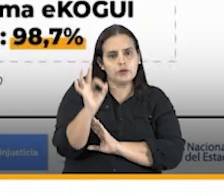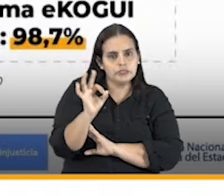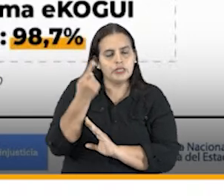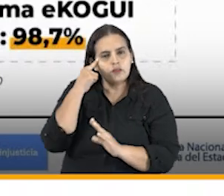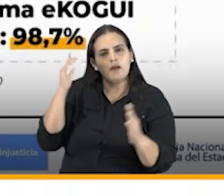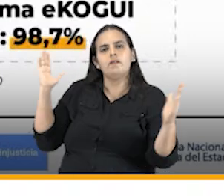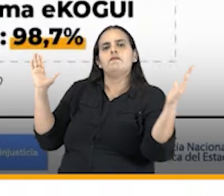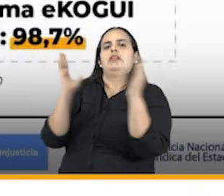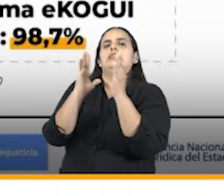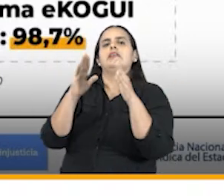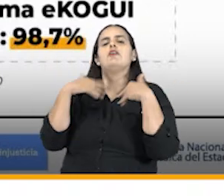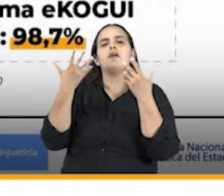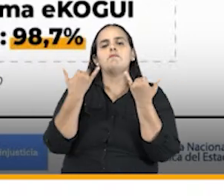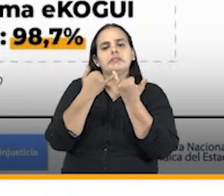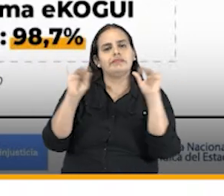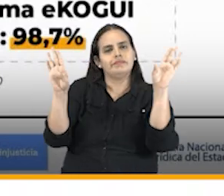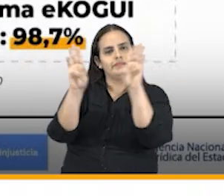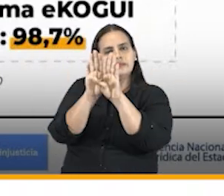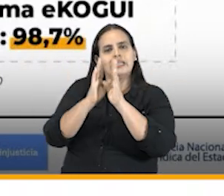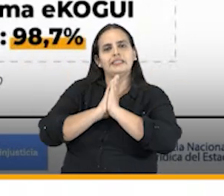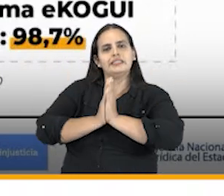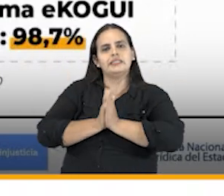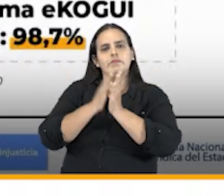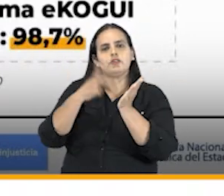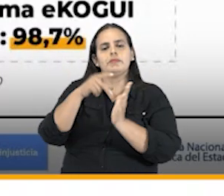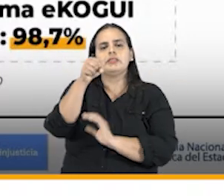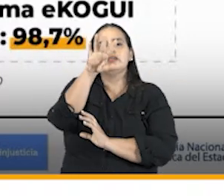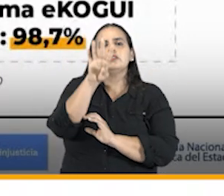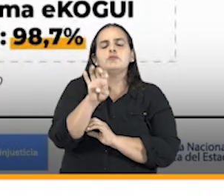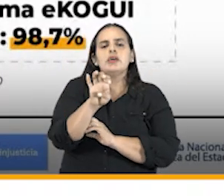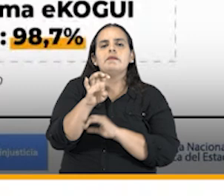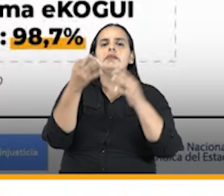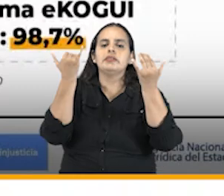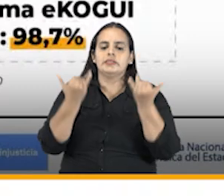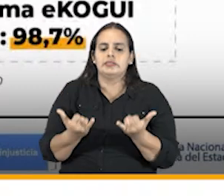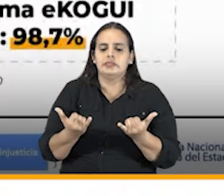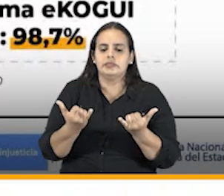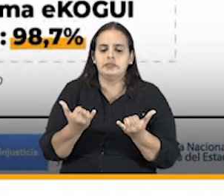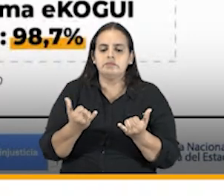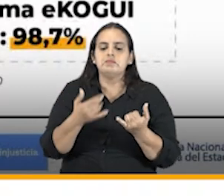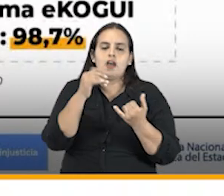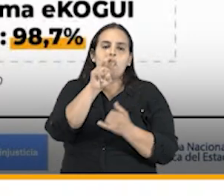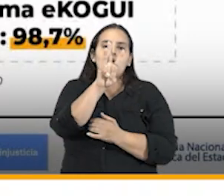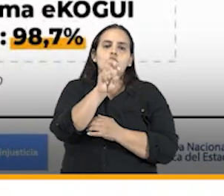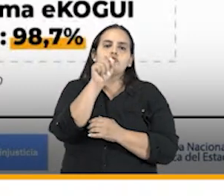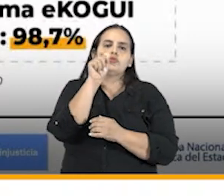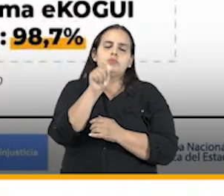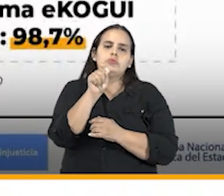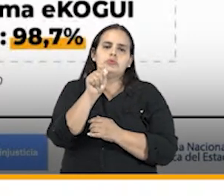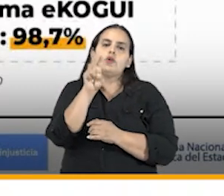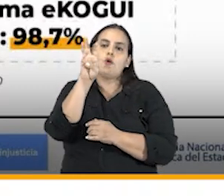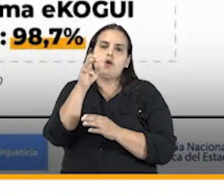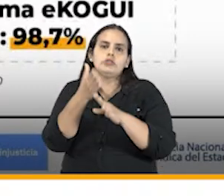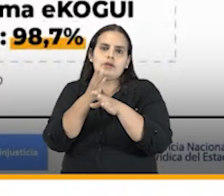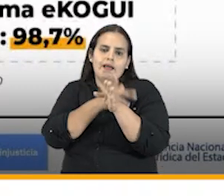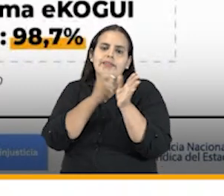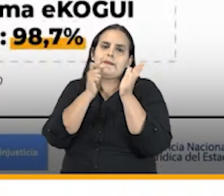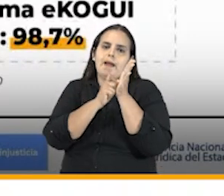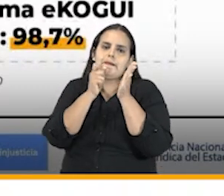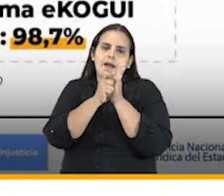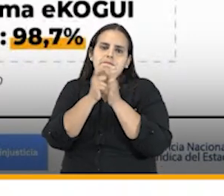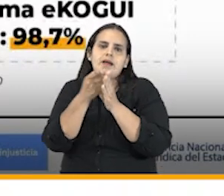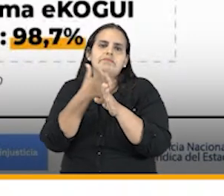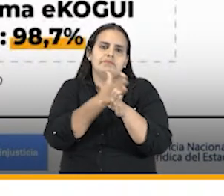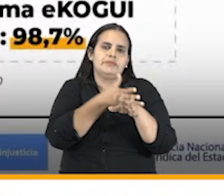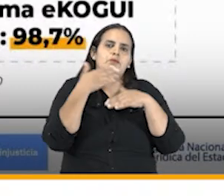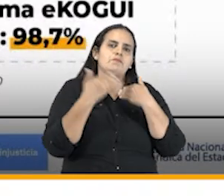frente a como cerró en diciembre del 2019 y esto es 8,8 veces el número de procesos que